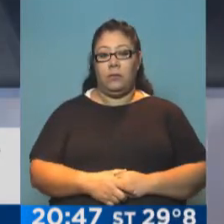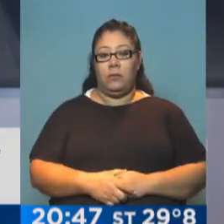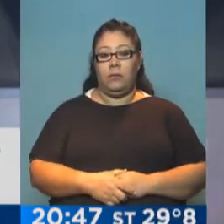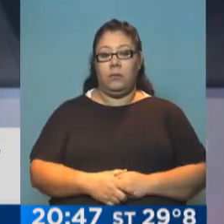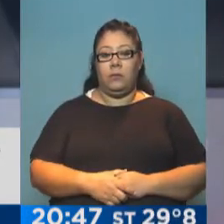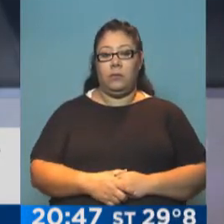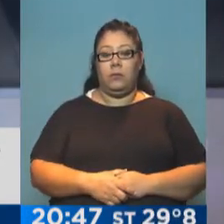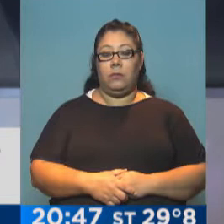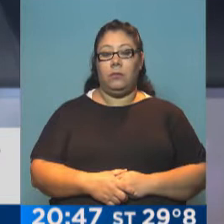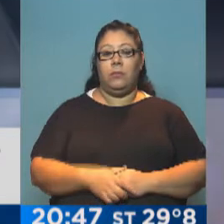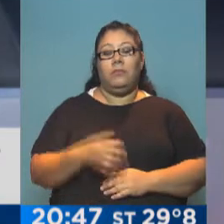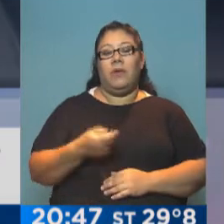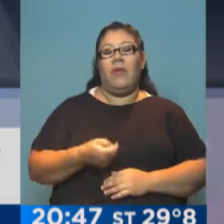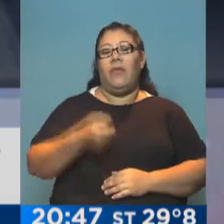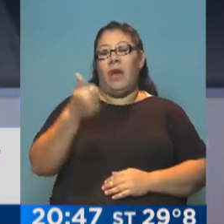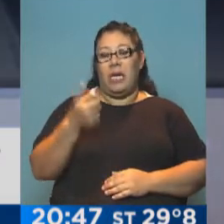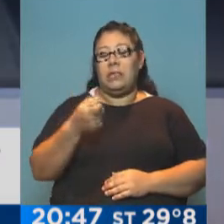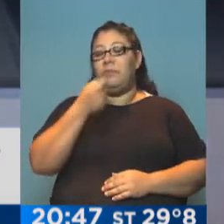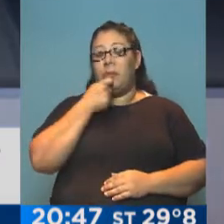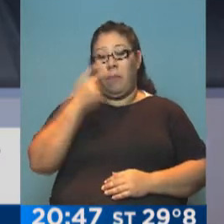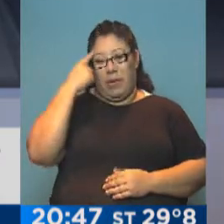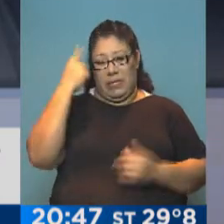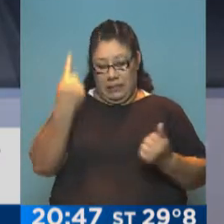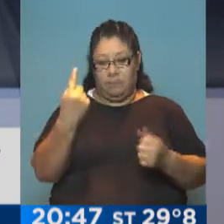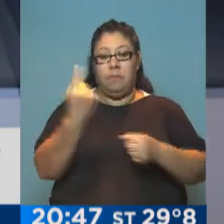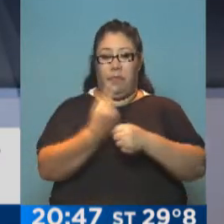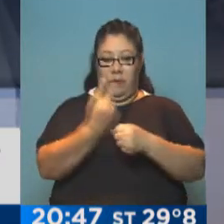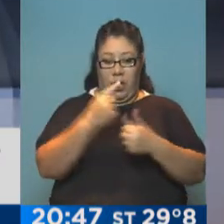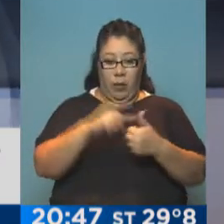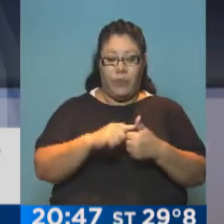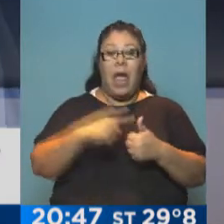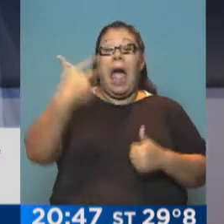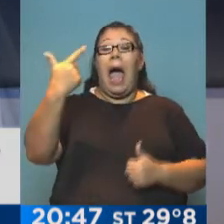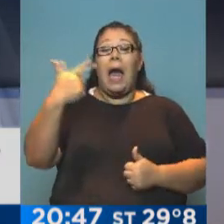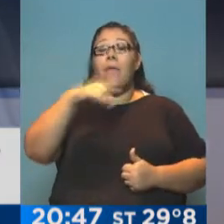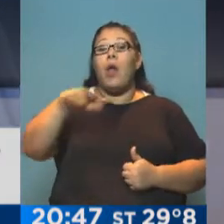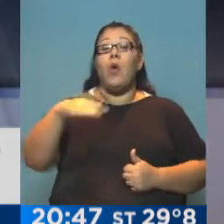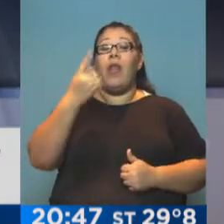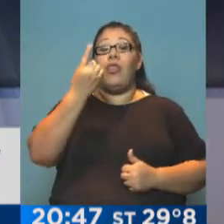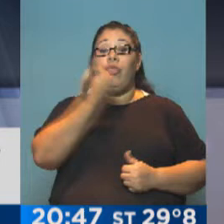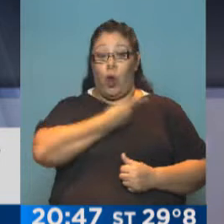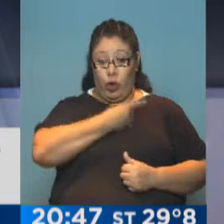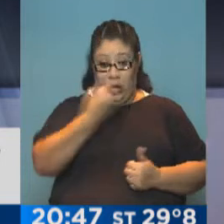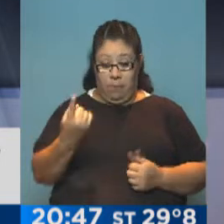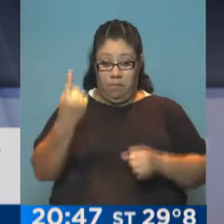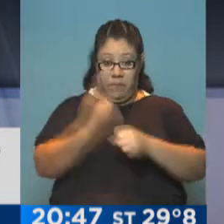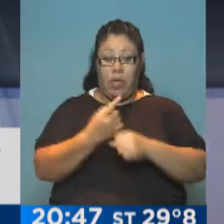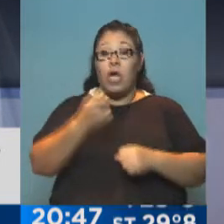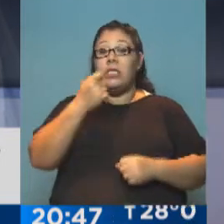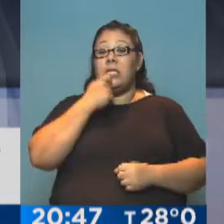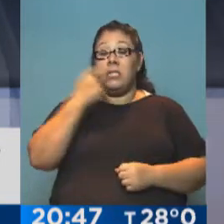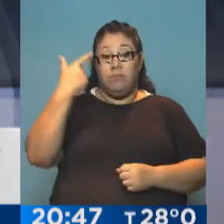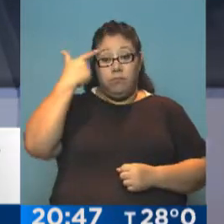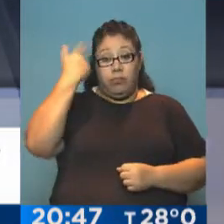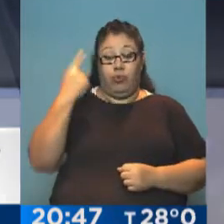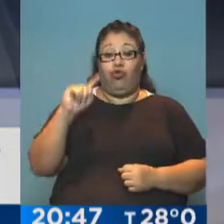Es muy simple, por varias cosas. Primero cómo apareció el arma, ya con eso ya está. Entonces si él se mató, cómo hizo el